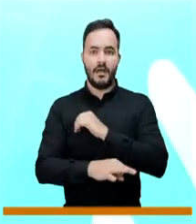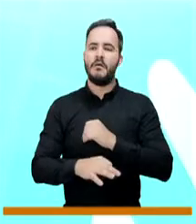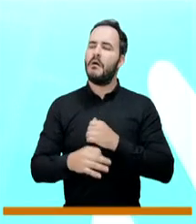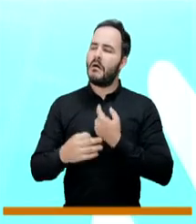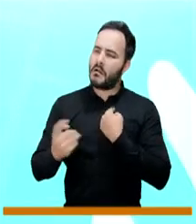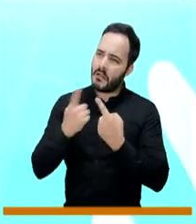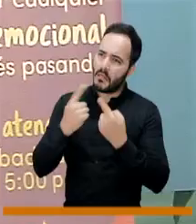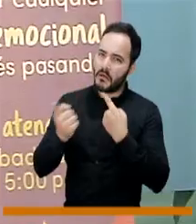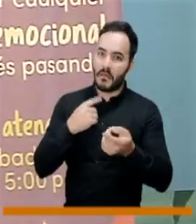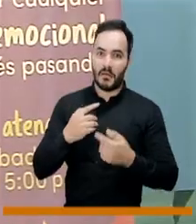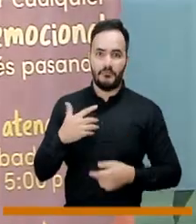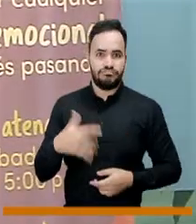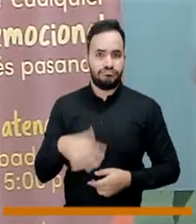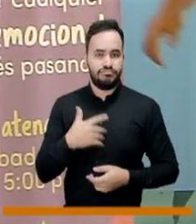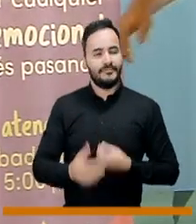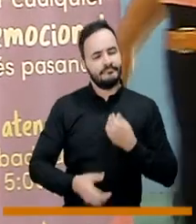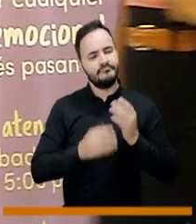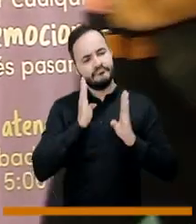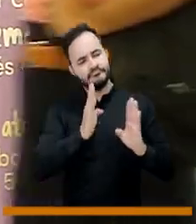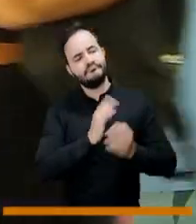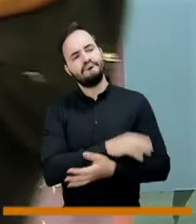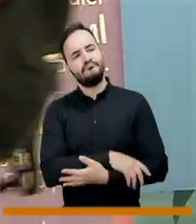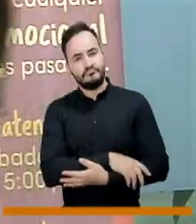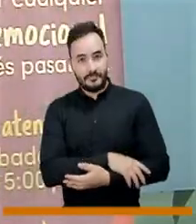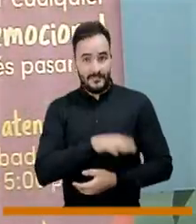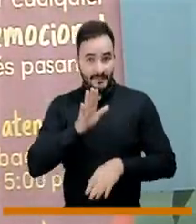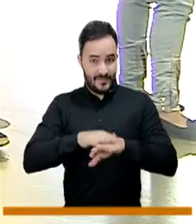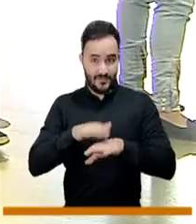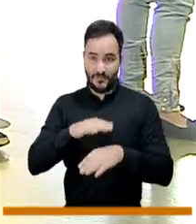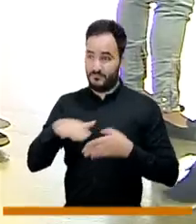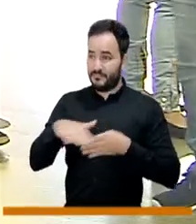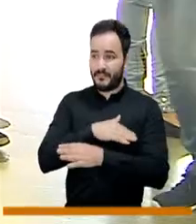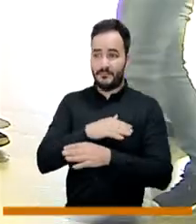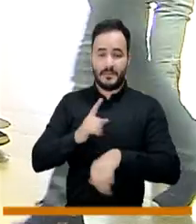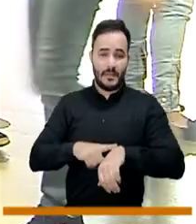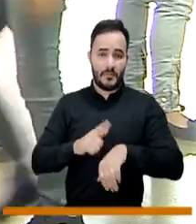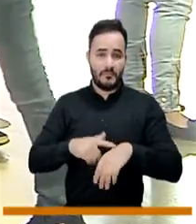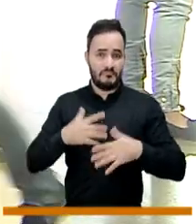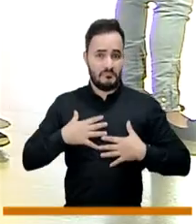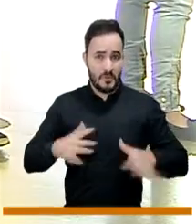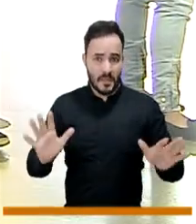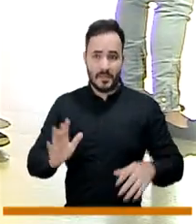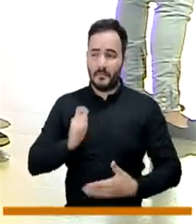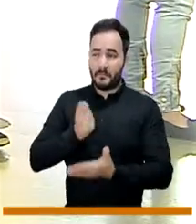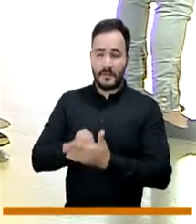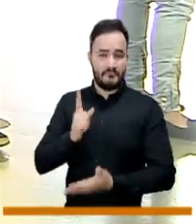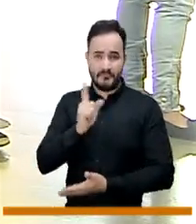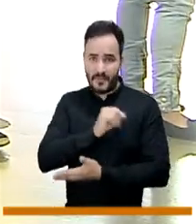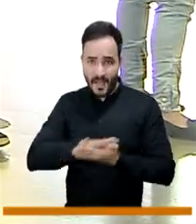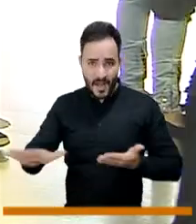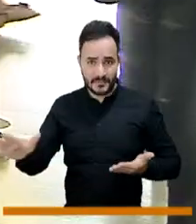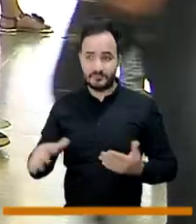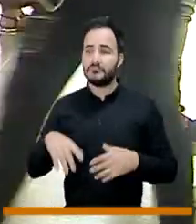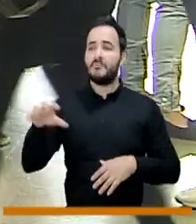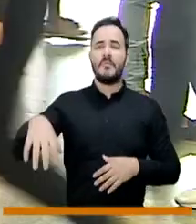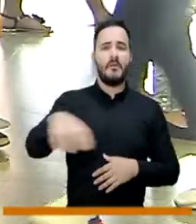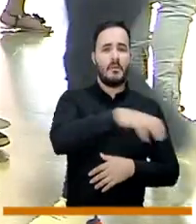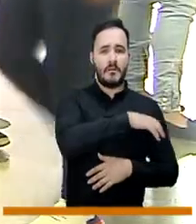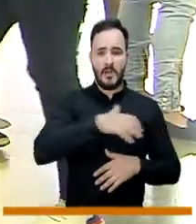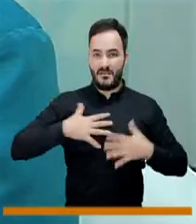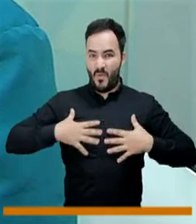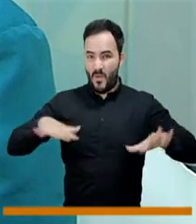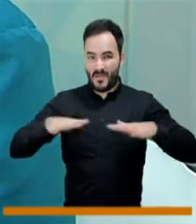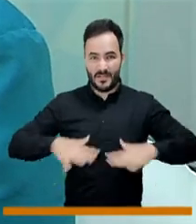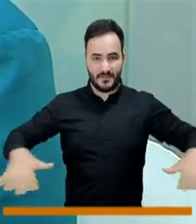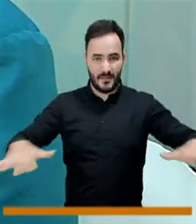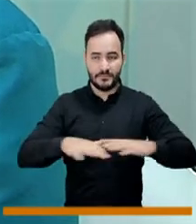ningún costo, es una oferta disponible a cualquier persona que esté en el territorio de Medellín. ¿De qué? De una escucha